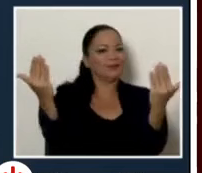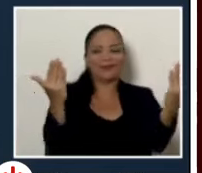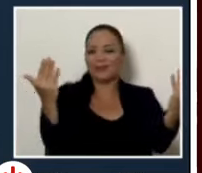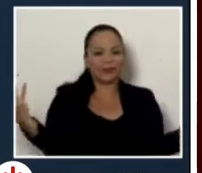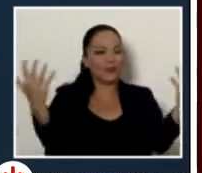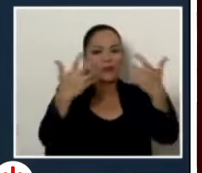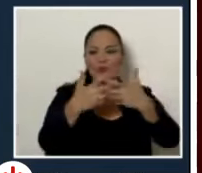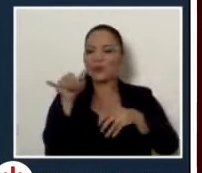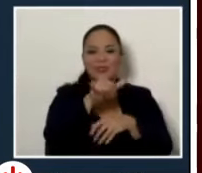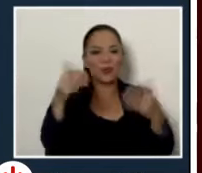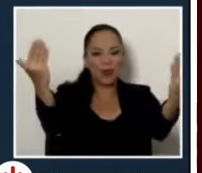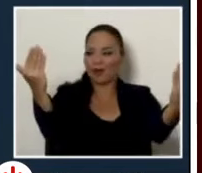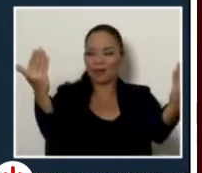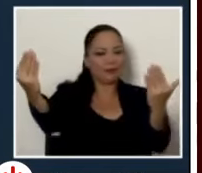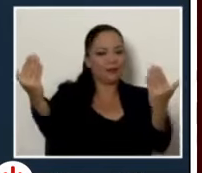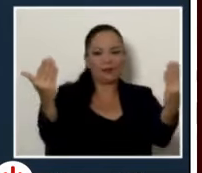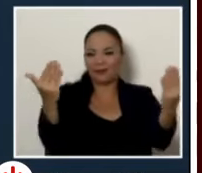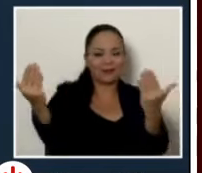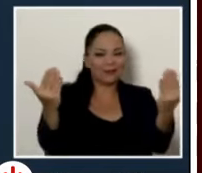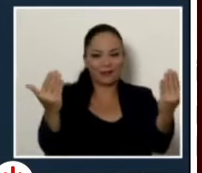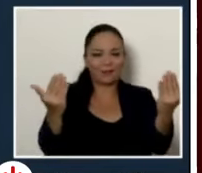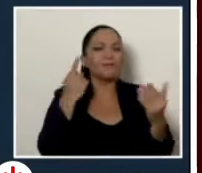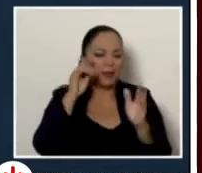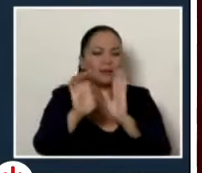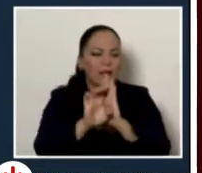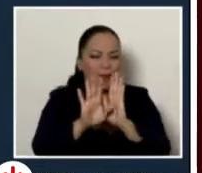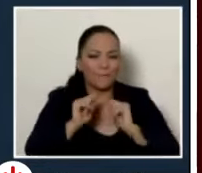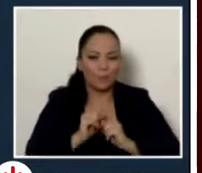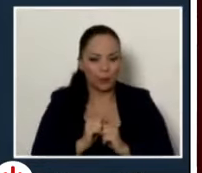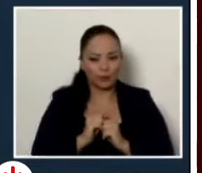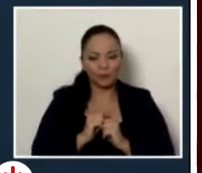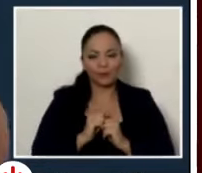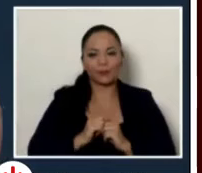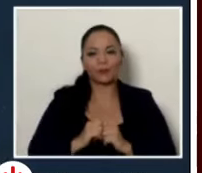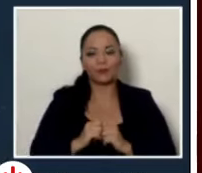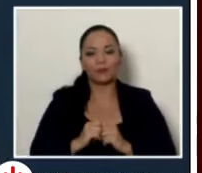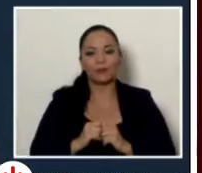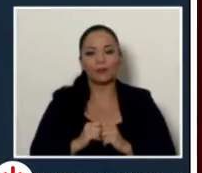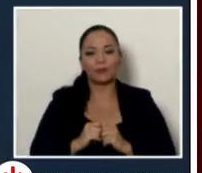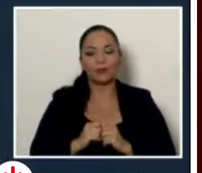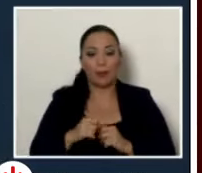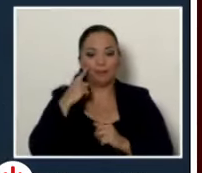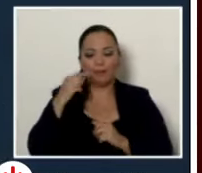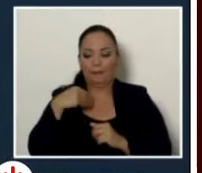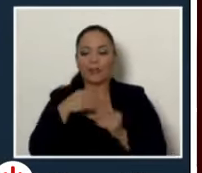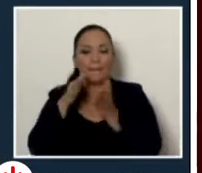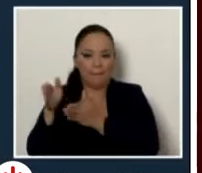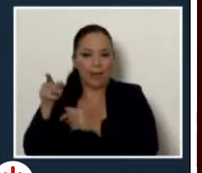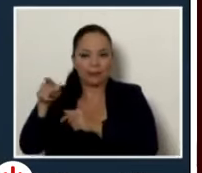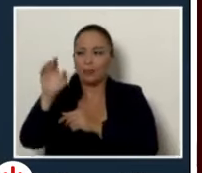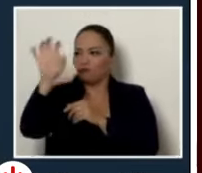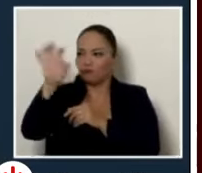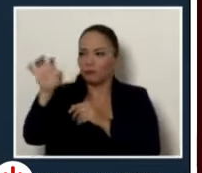de la práctica institucional y les voy a poner un ejemplo para que me entiendan. En el organigrama oficial de Mideplan por ejemplo